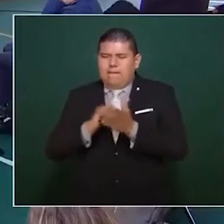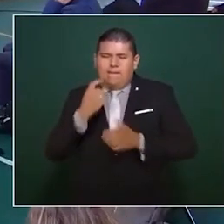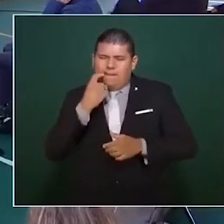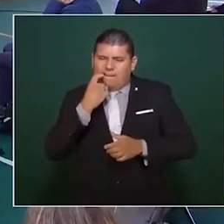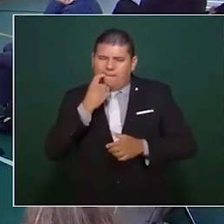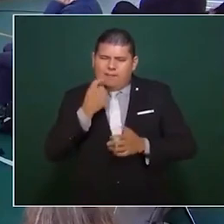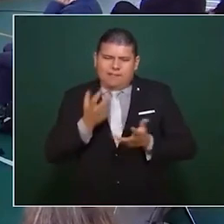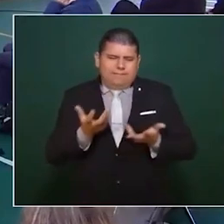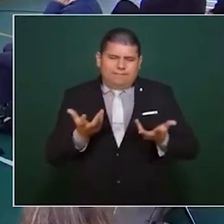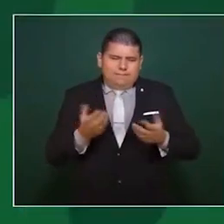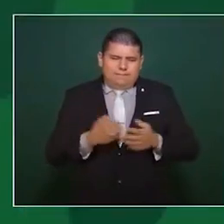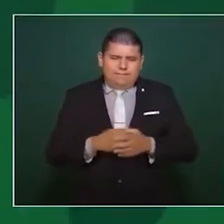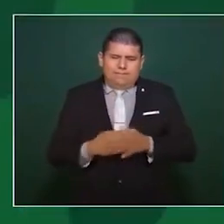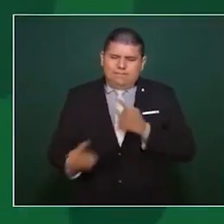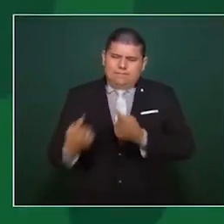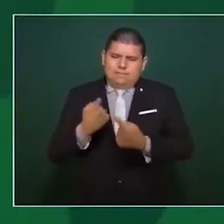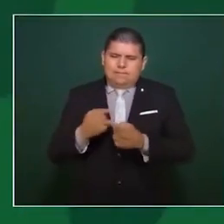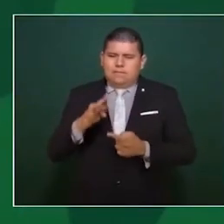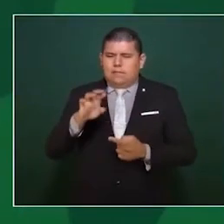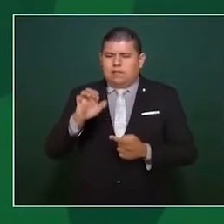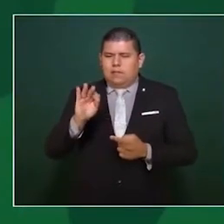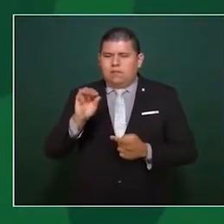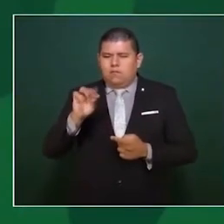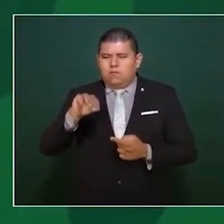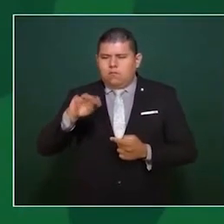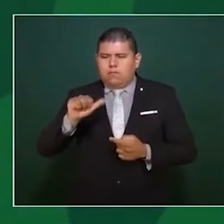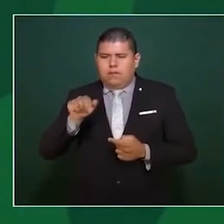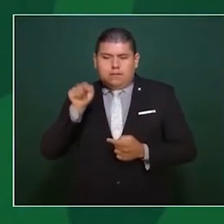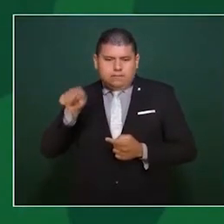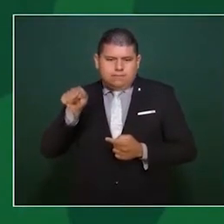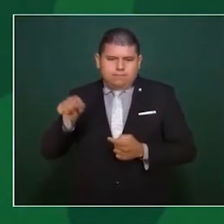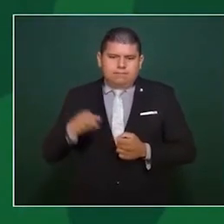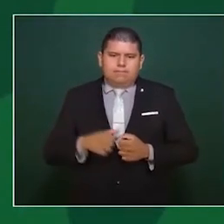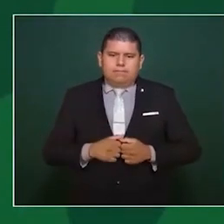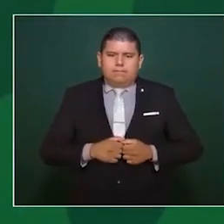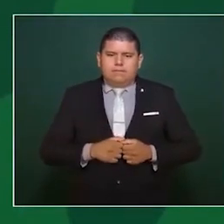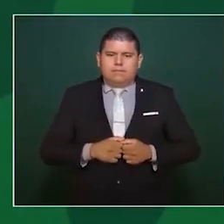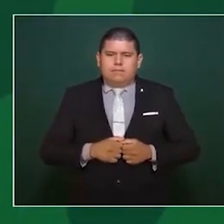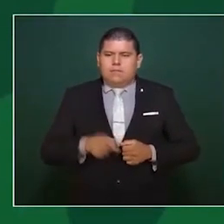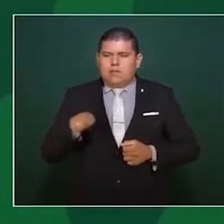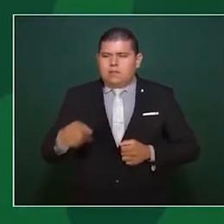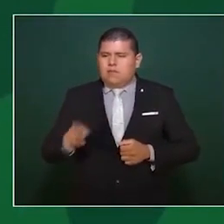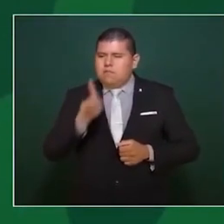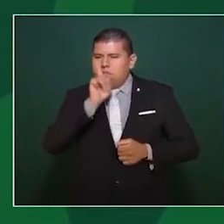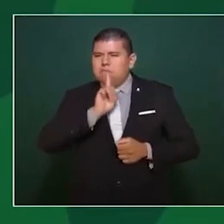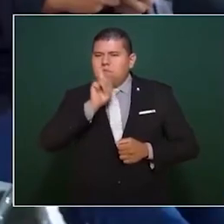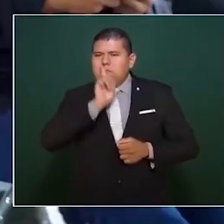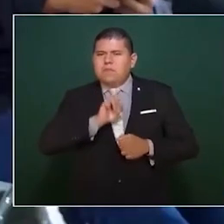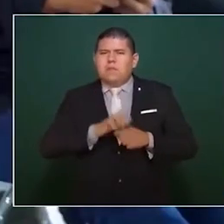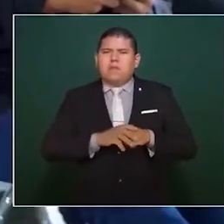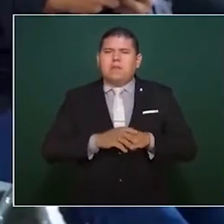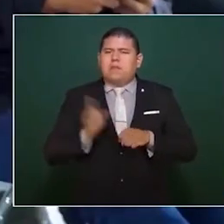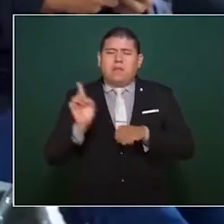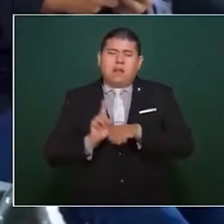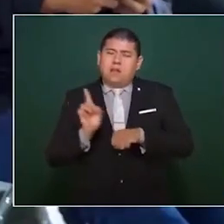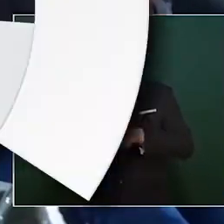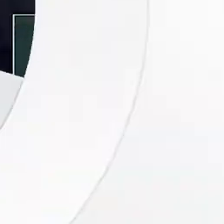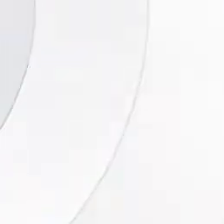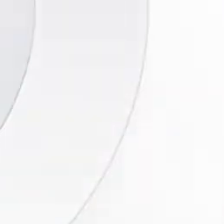Entonces, ese es el Reforma. O sea, mienten un día sí y el otro también.